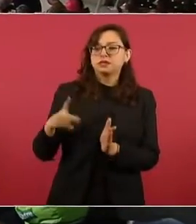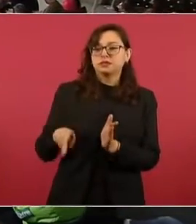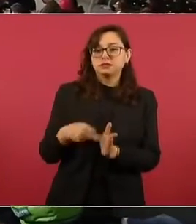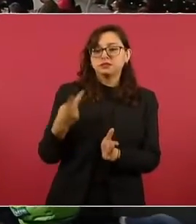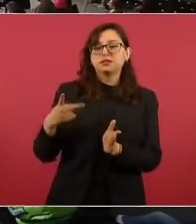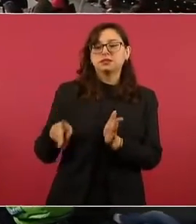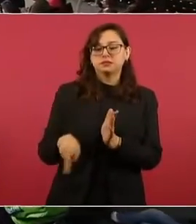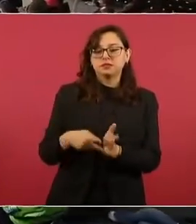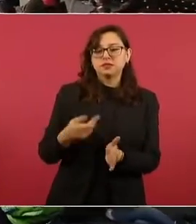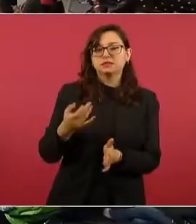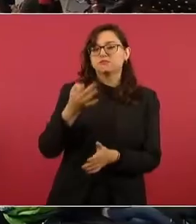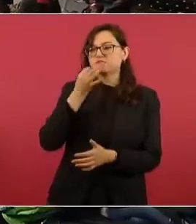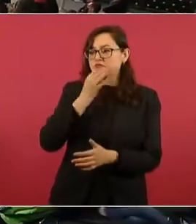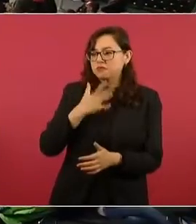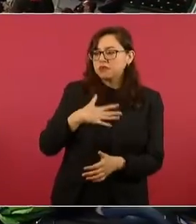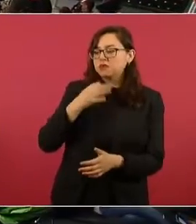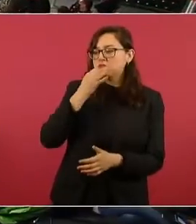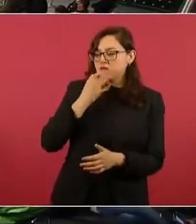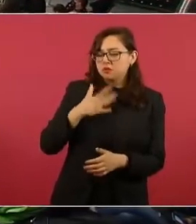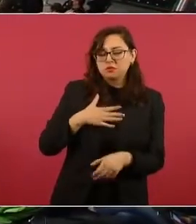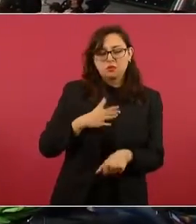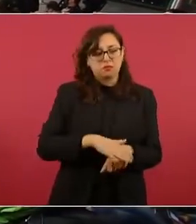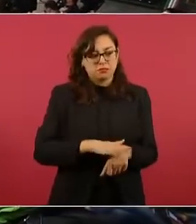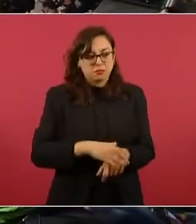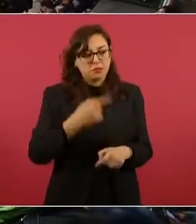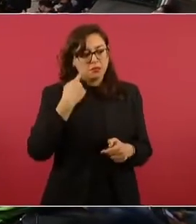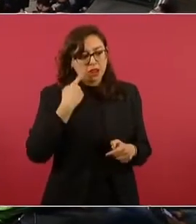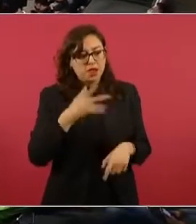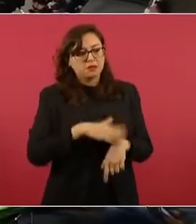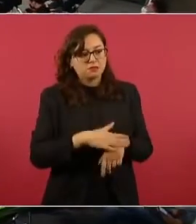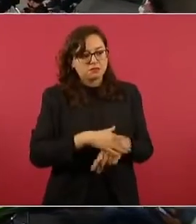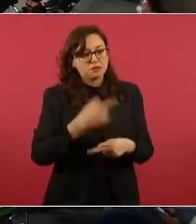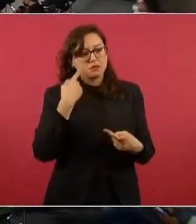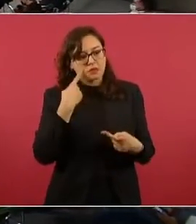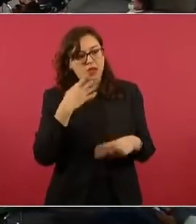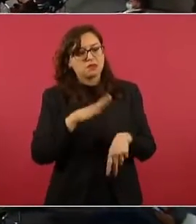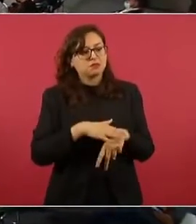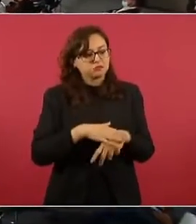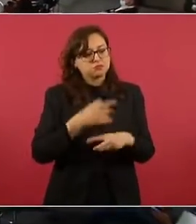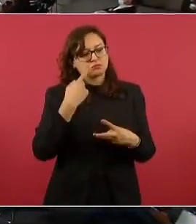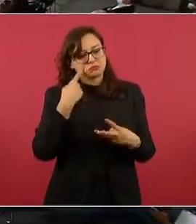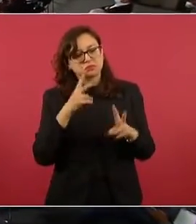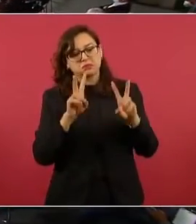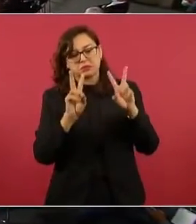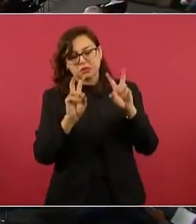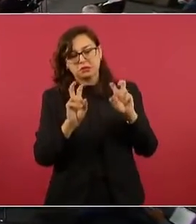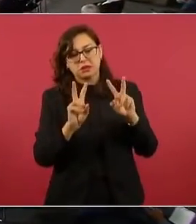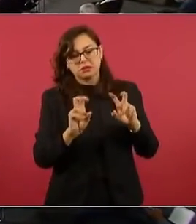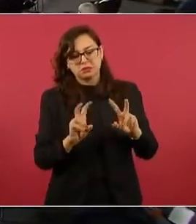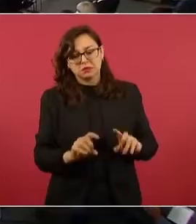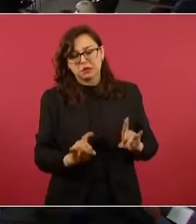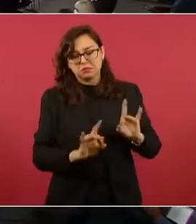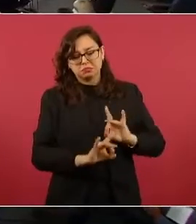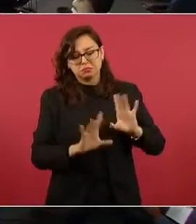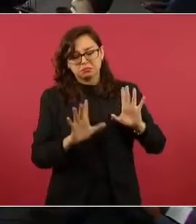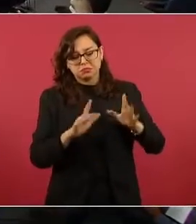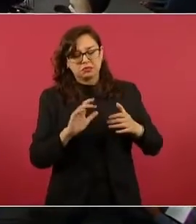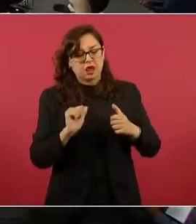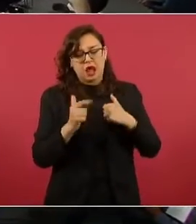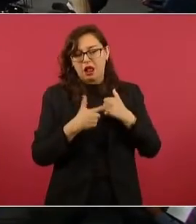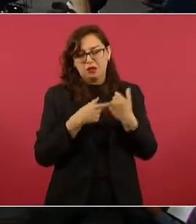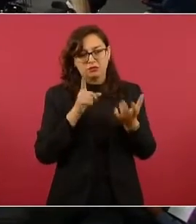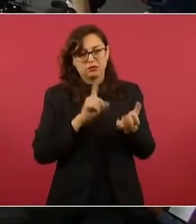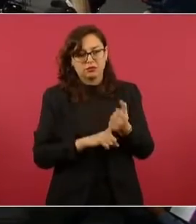sobre asuntos de esa oficina,